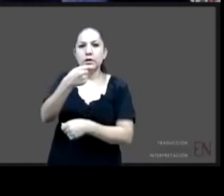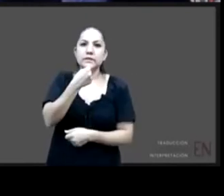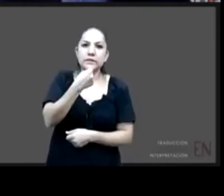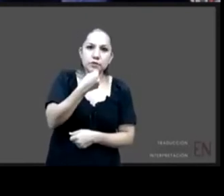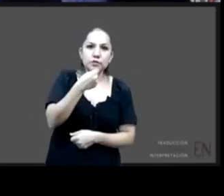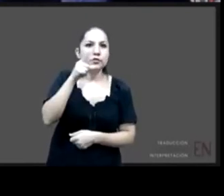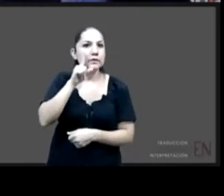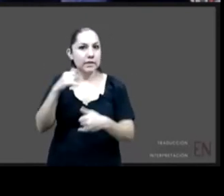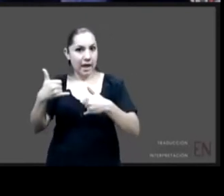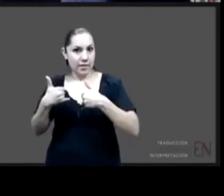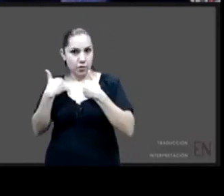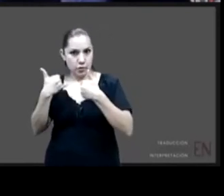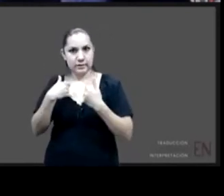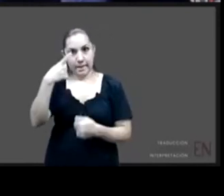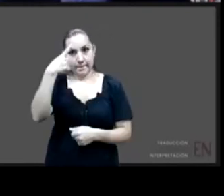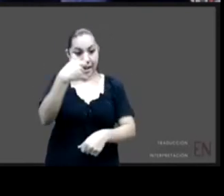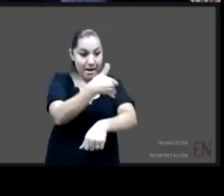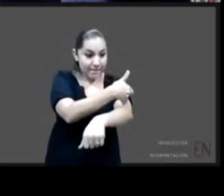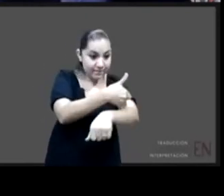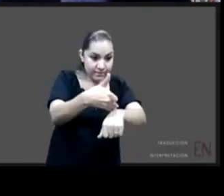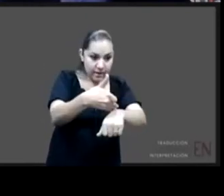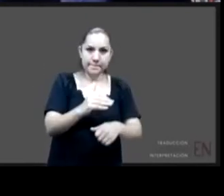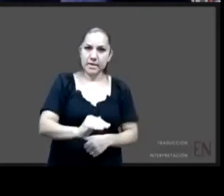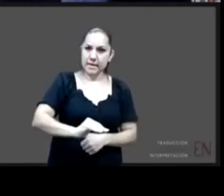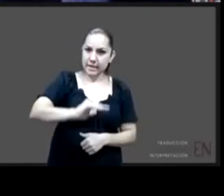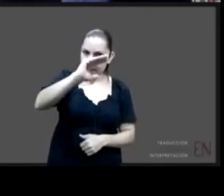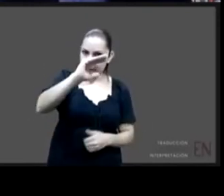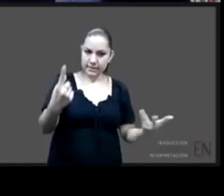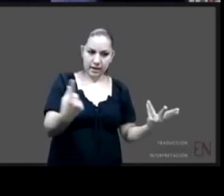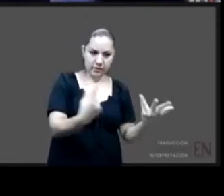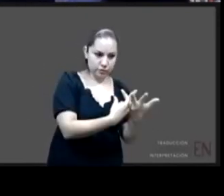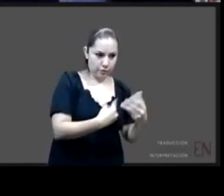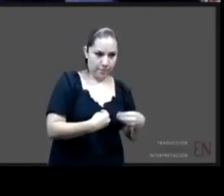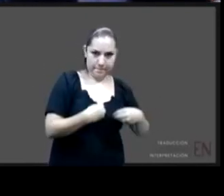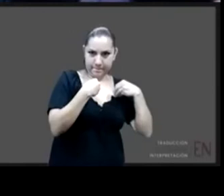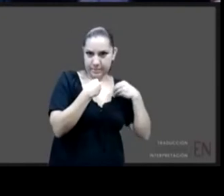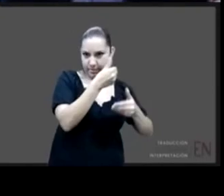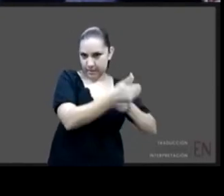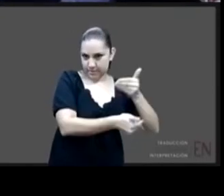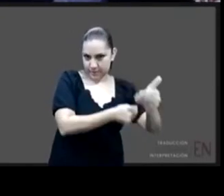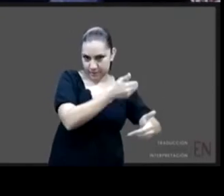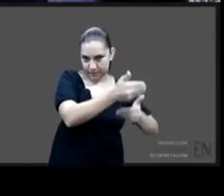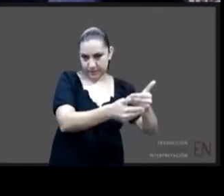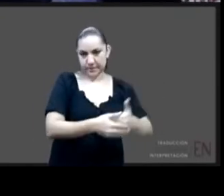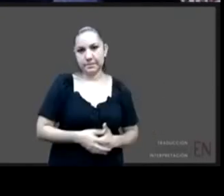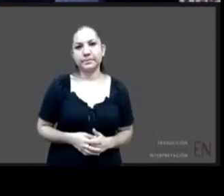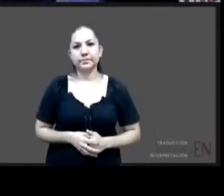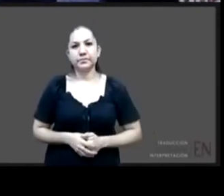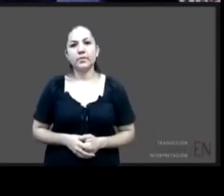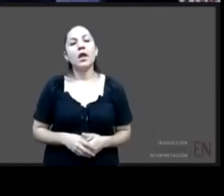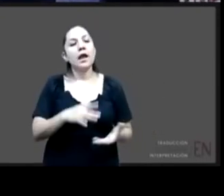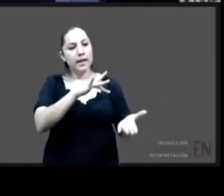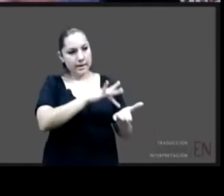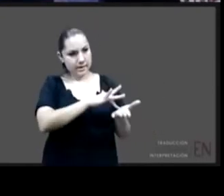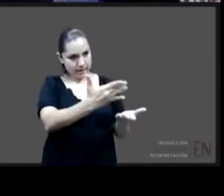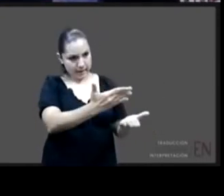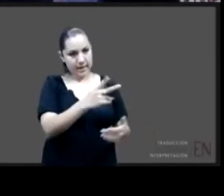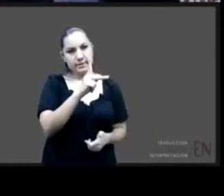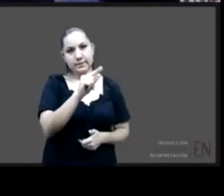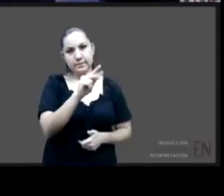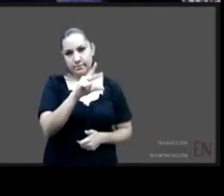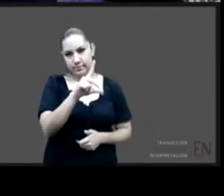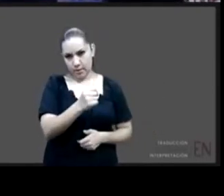desarrollarse en una familia muchas gracias muchas gracias Paula creo que tu